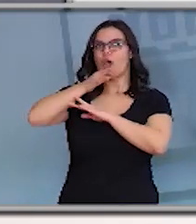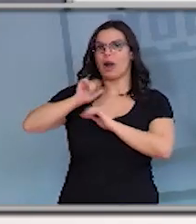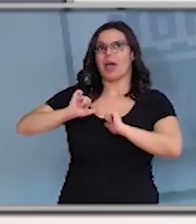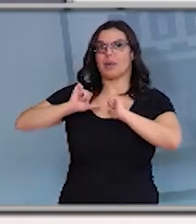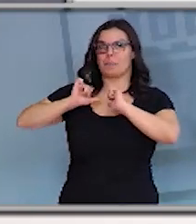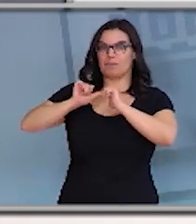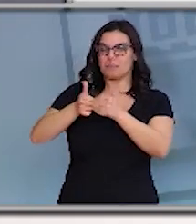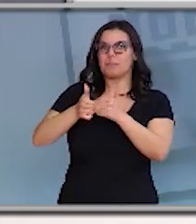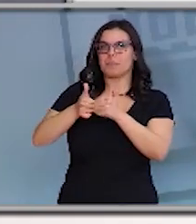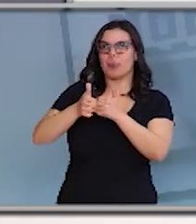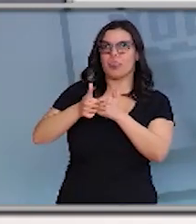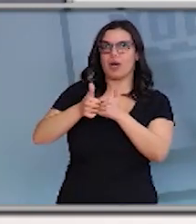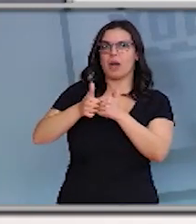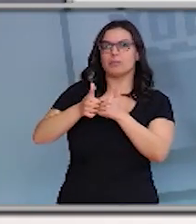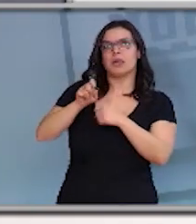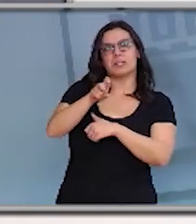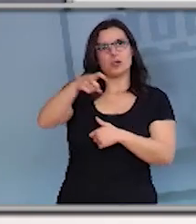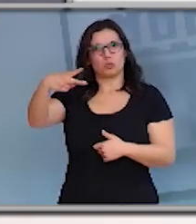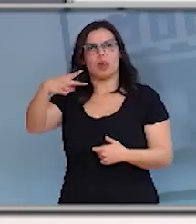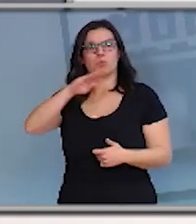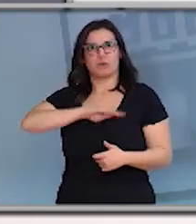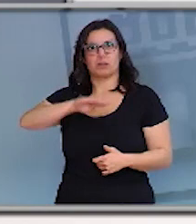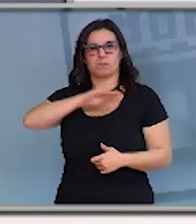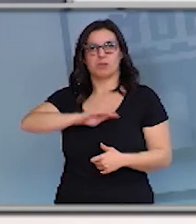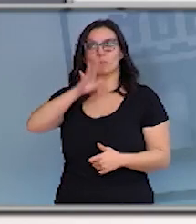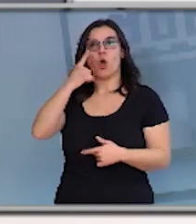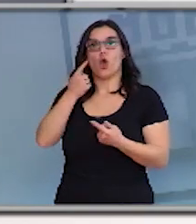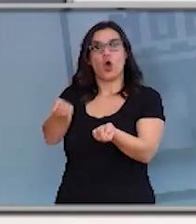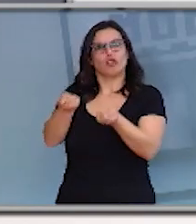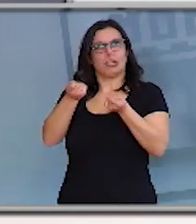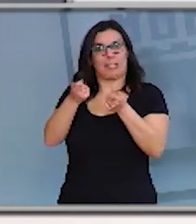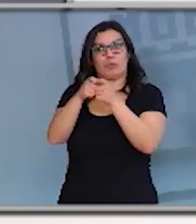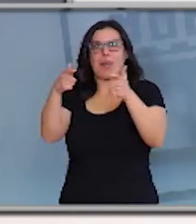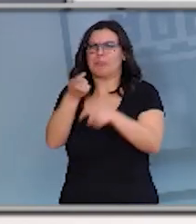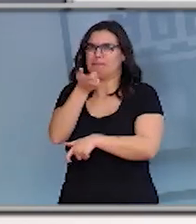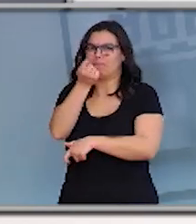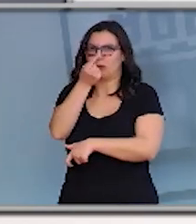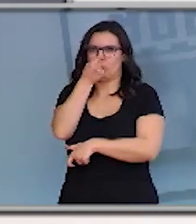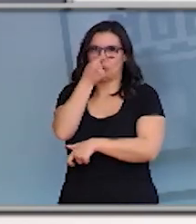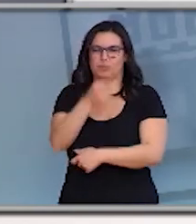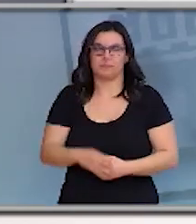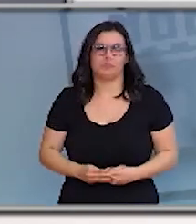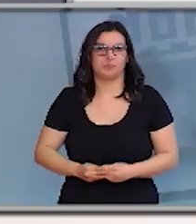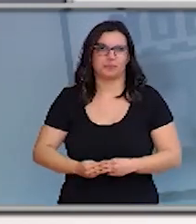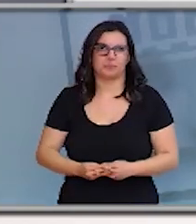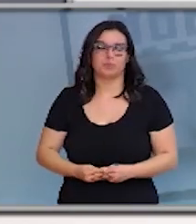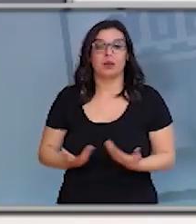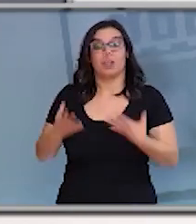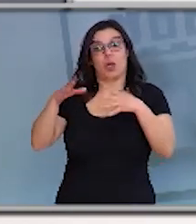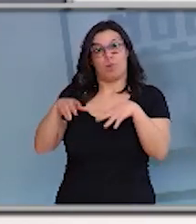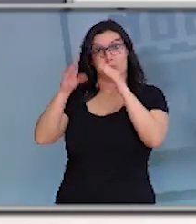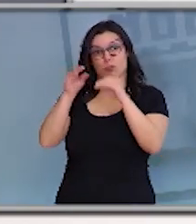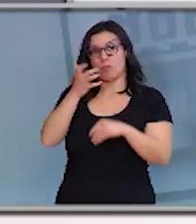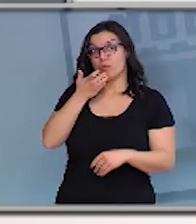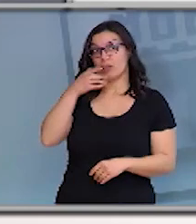a dar, eu creo que, resultados, porque se está conteniendo. Sin embargo, en Burgos ha